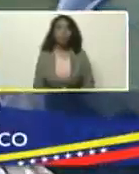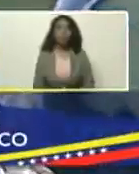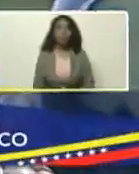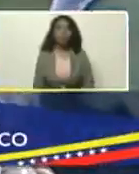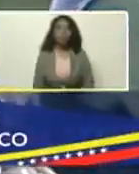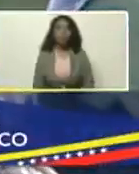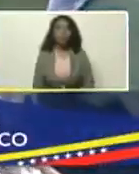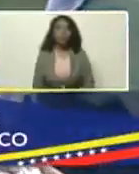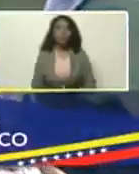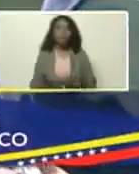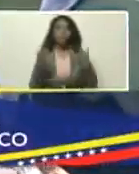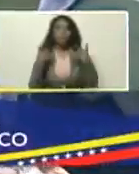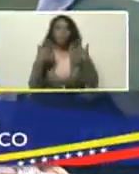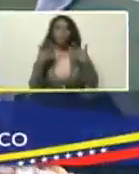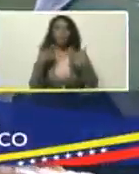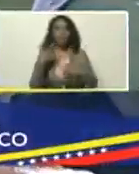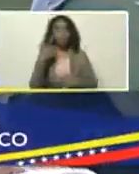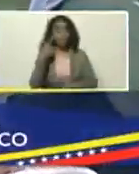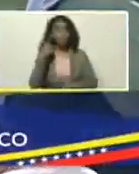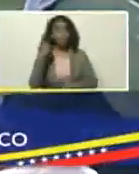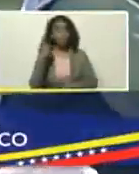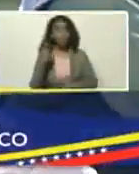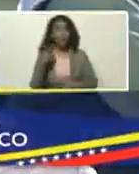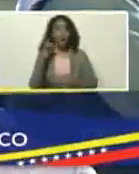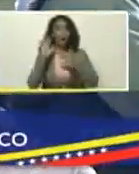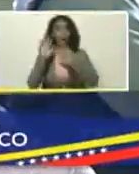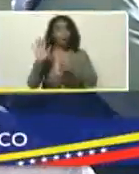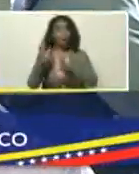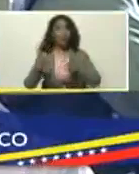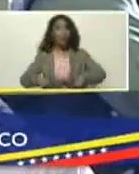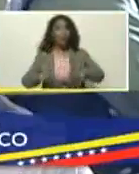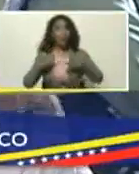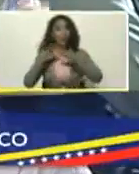está haciendo calor, así es la vida,